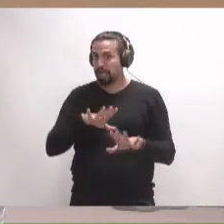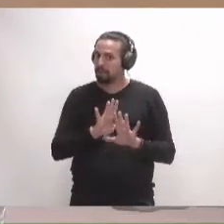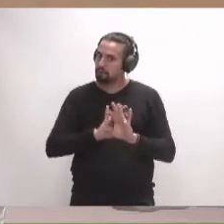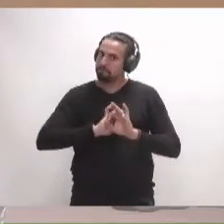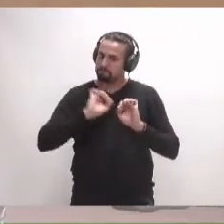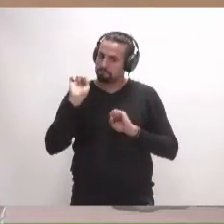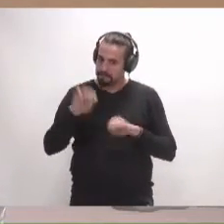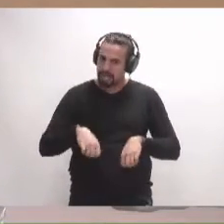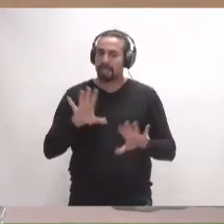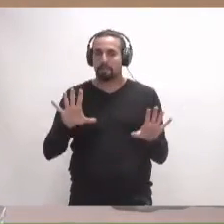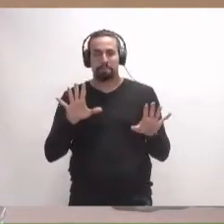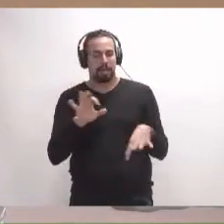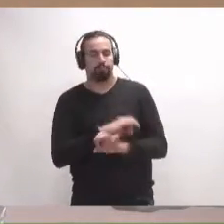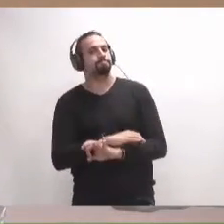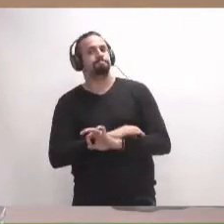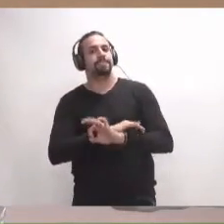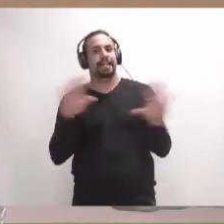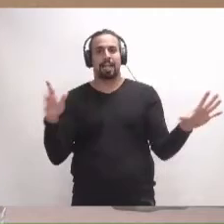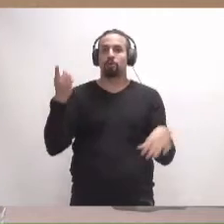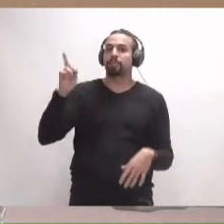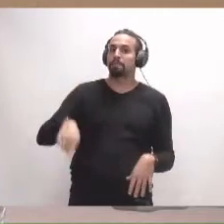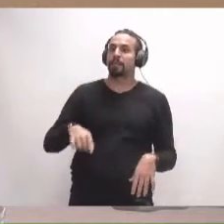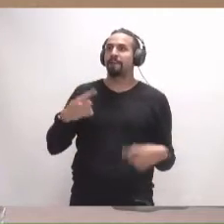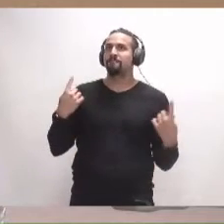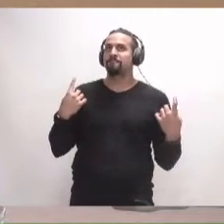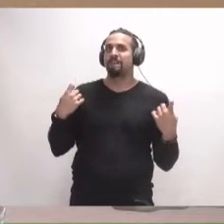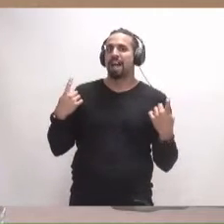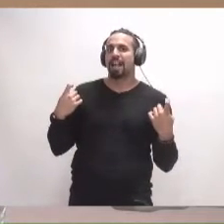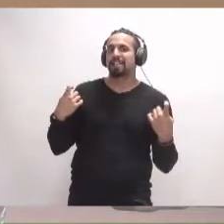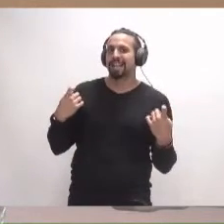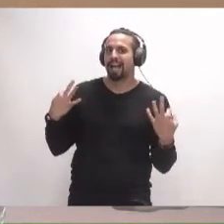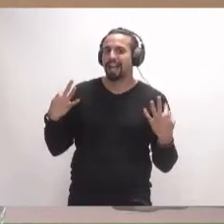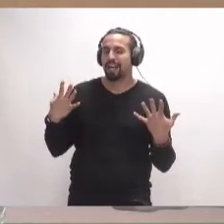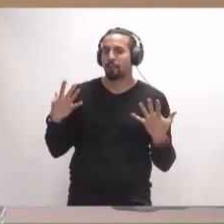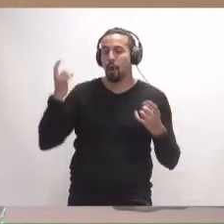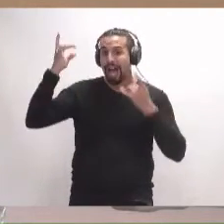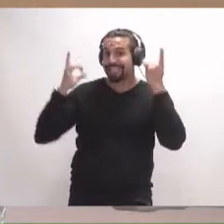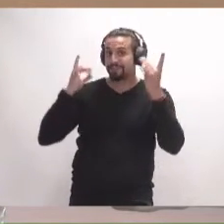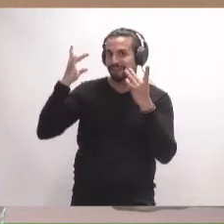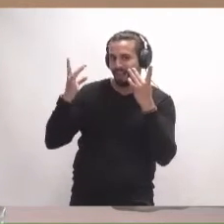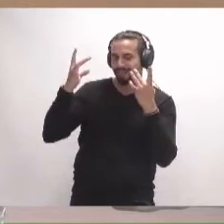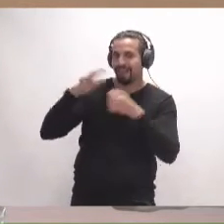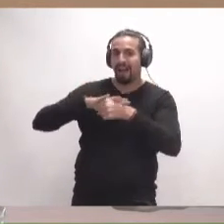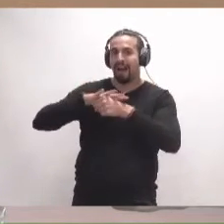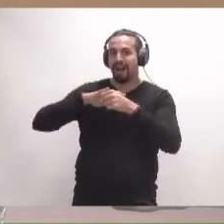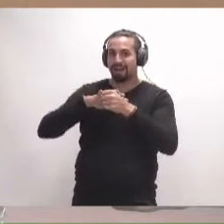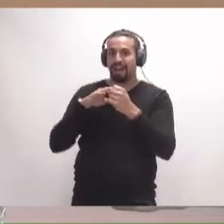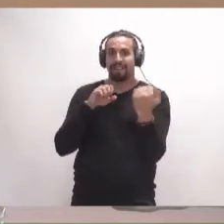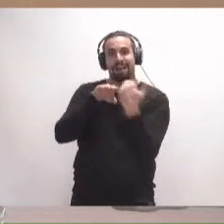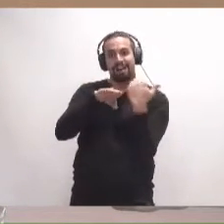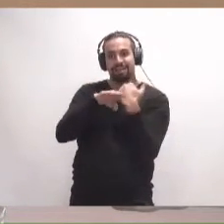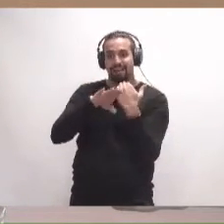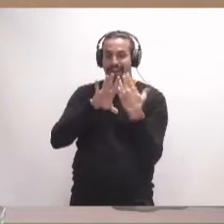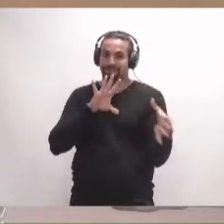cierto y no se puede obviar la falta de actividad del área de carreteras con respecto al municipio del